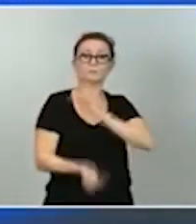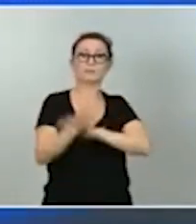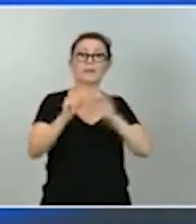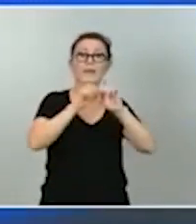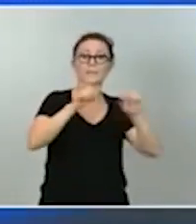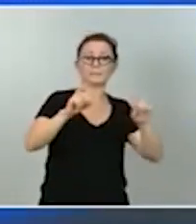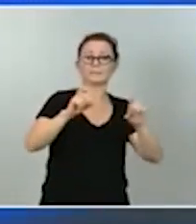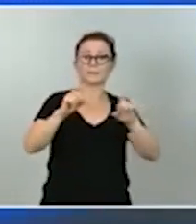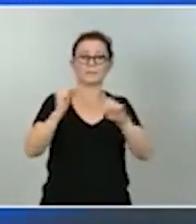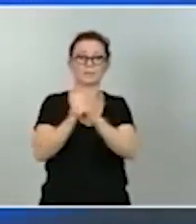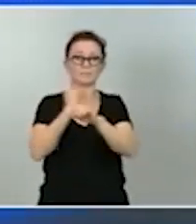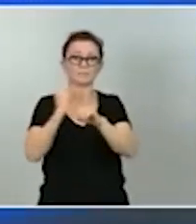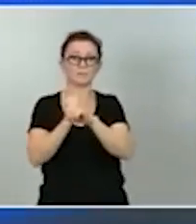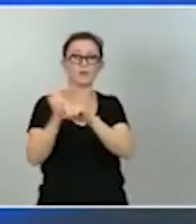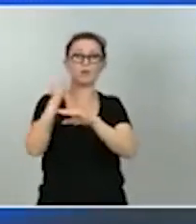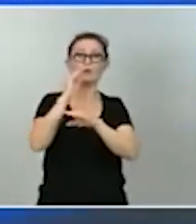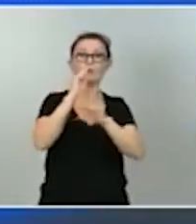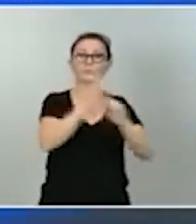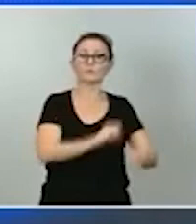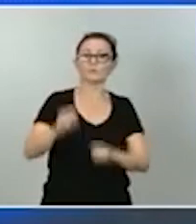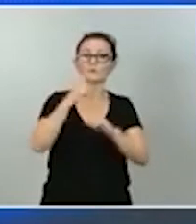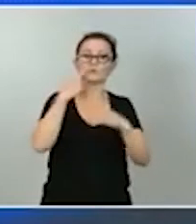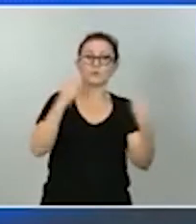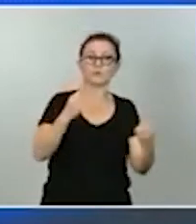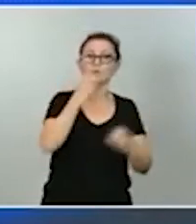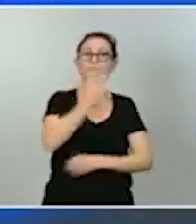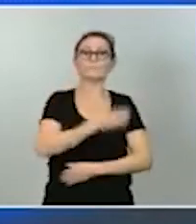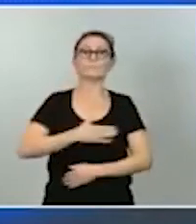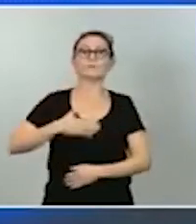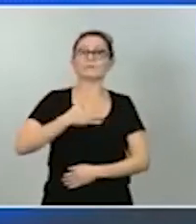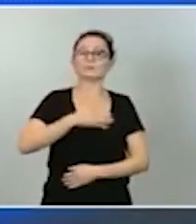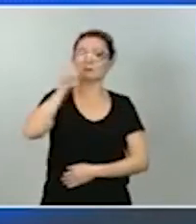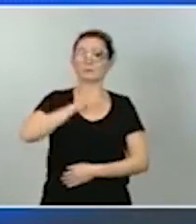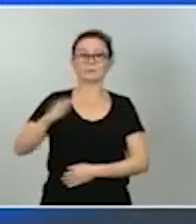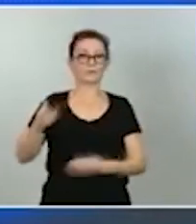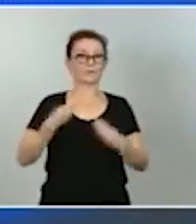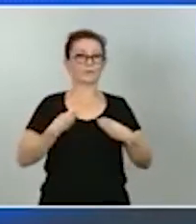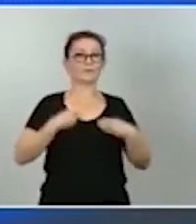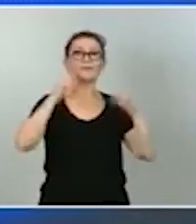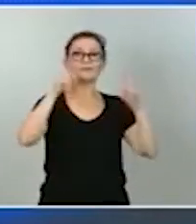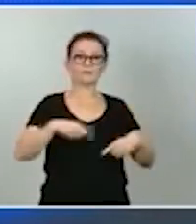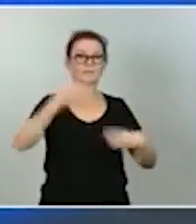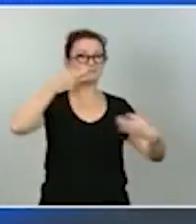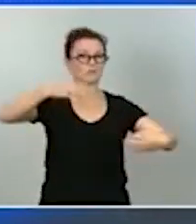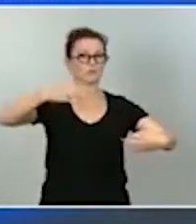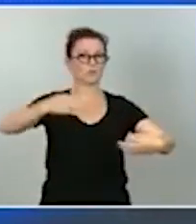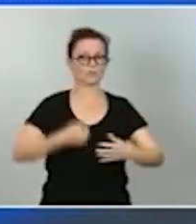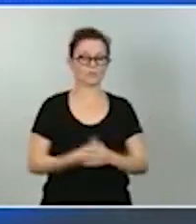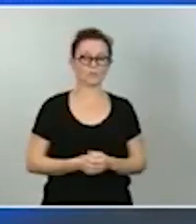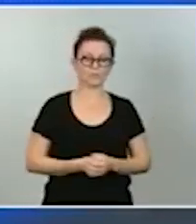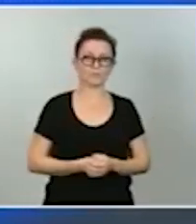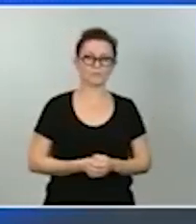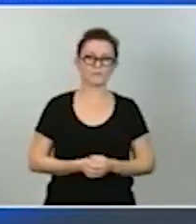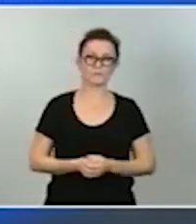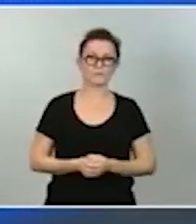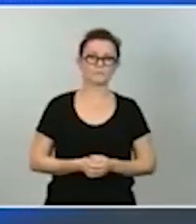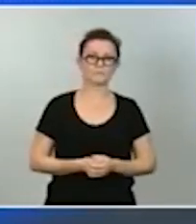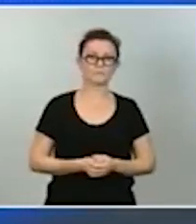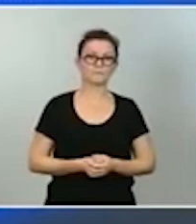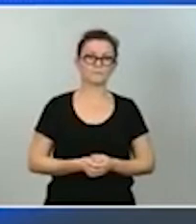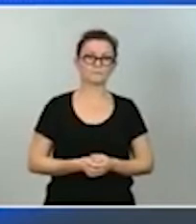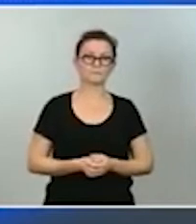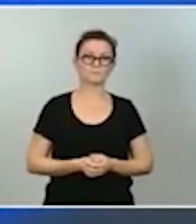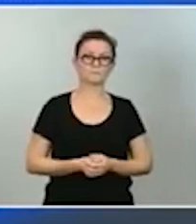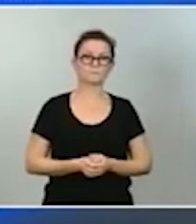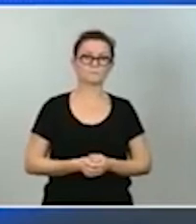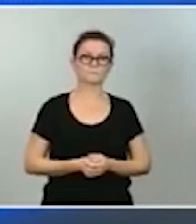de protección de la salud de bienestar en definitiva de los ciudadanos y de seguridad de seguridad a ese fin el